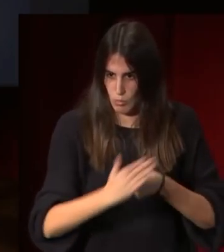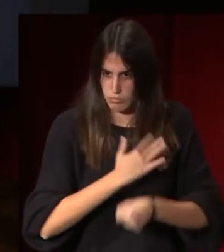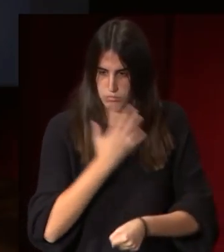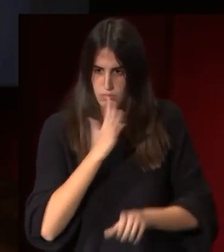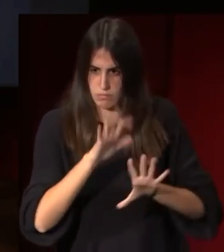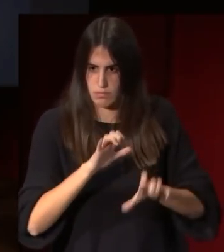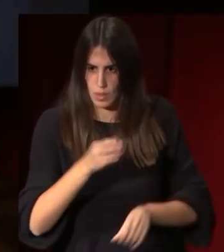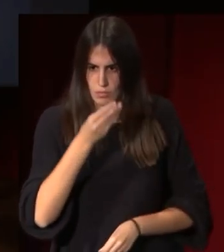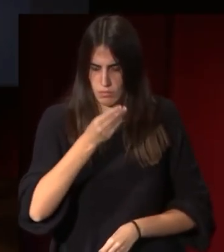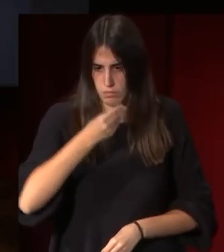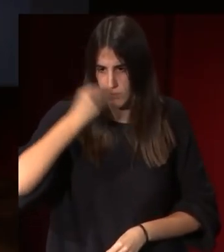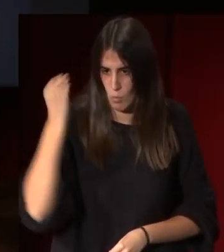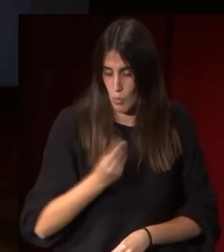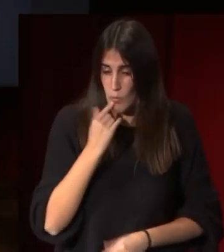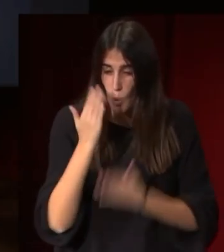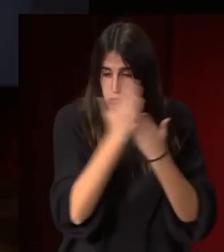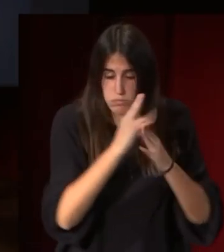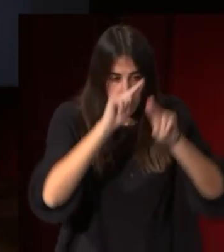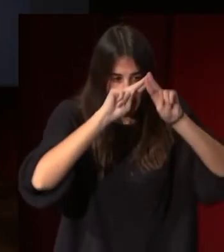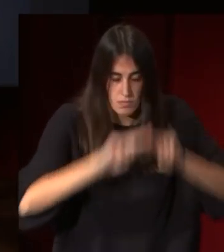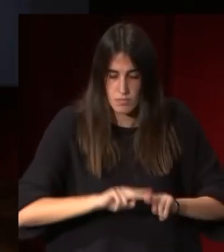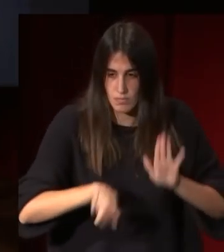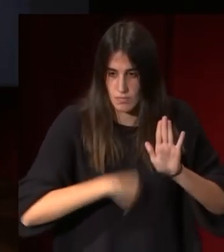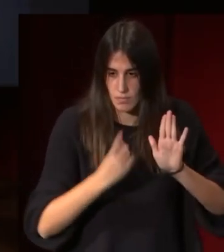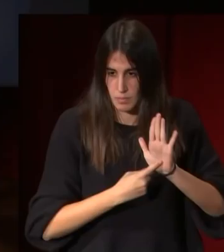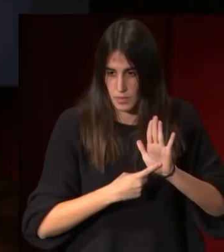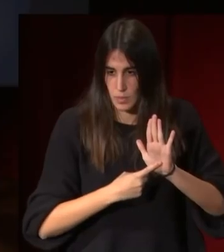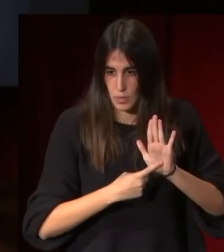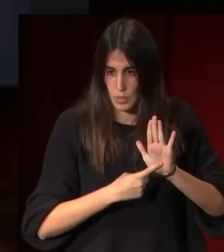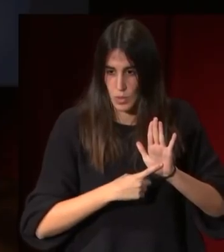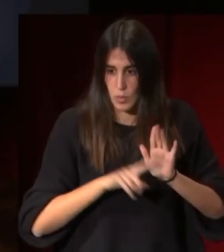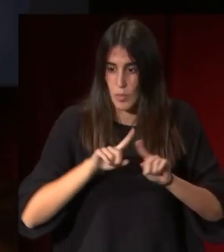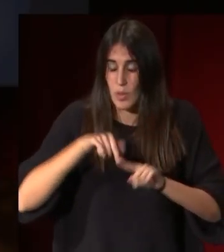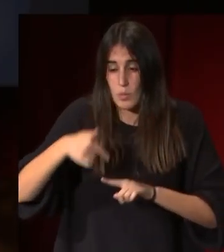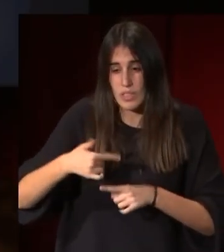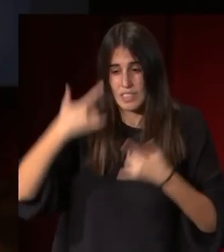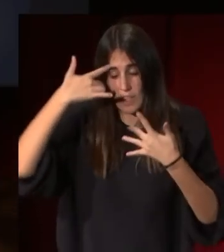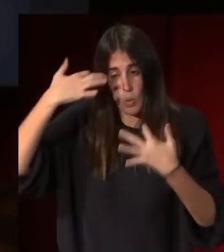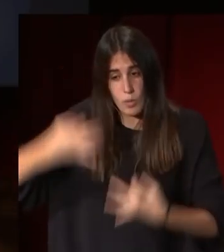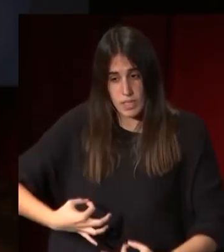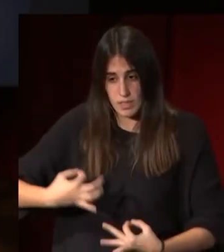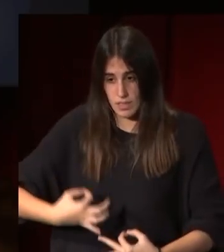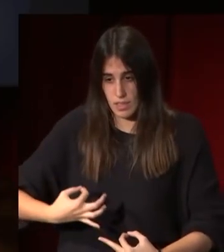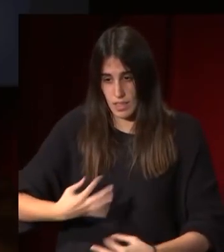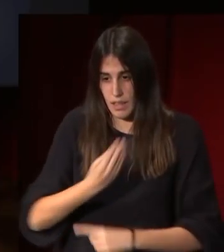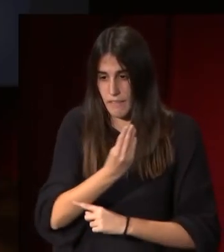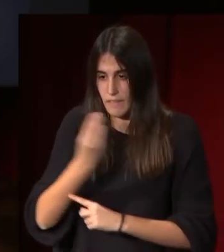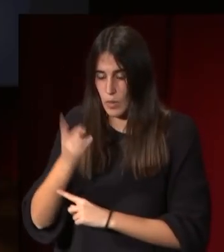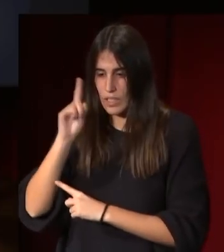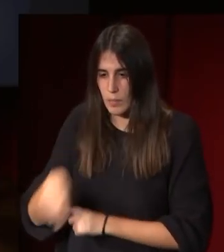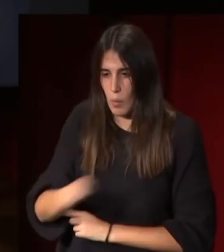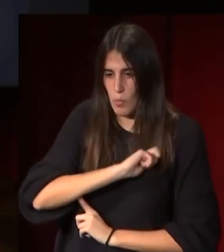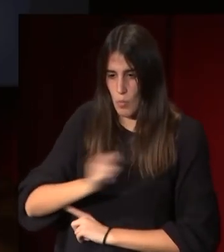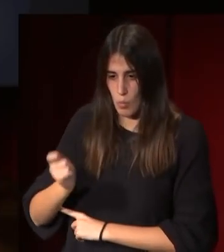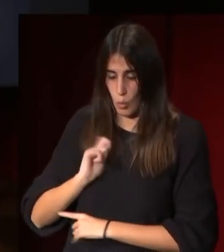bien estudiando estas obras en estas composiciones y seguramente en las figuras de los púgiles